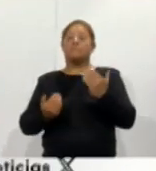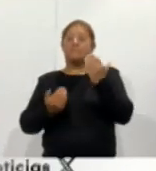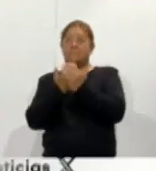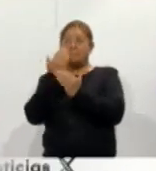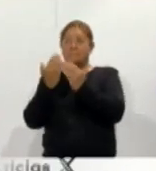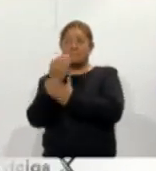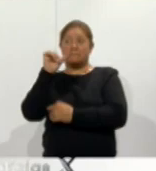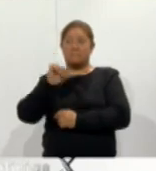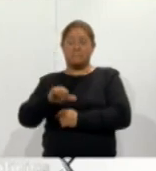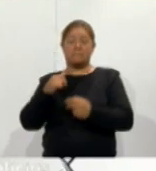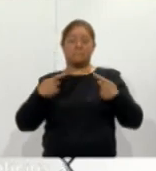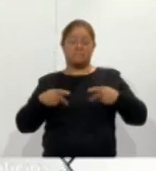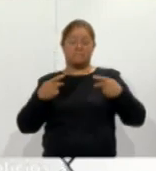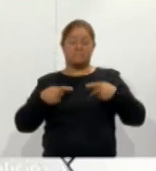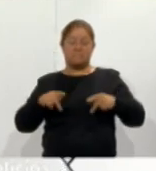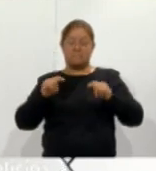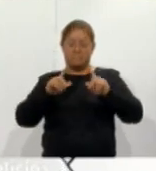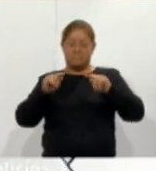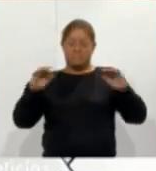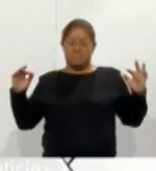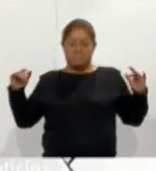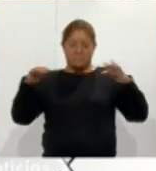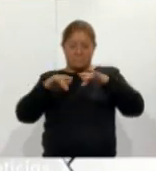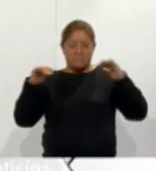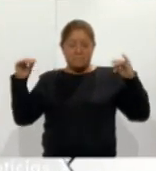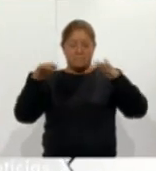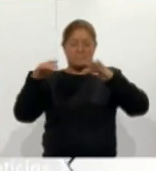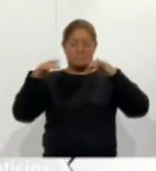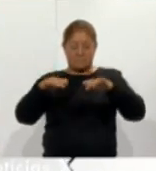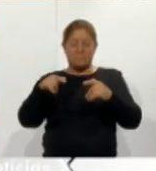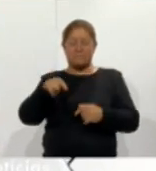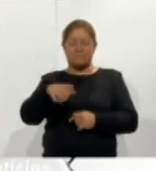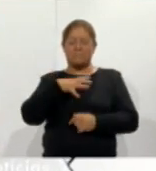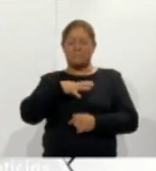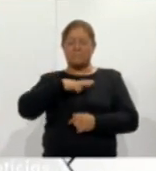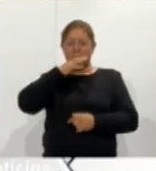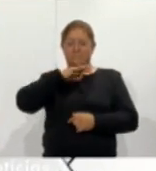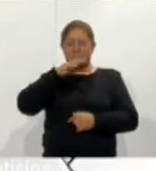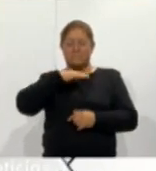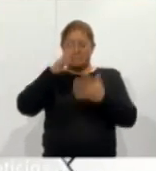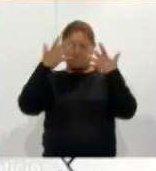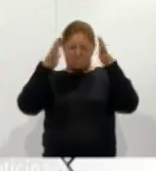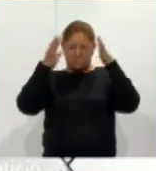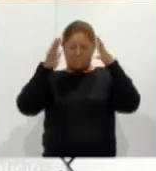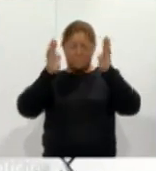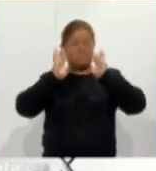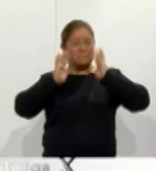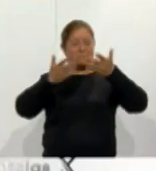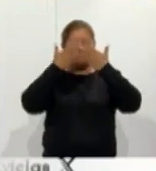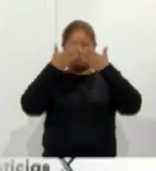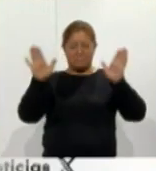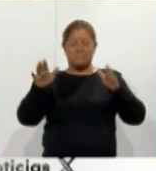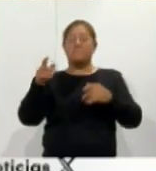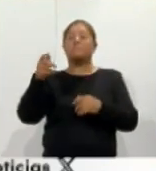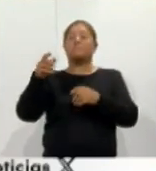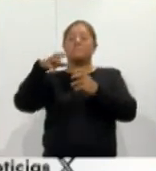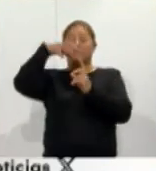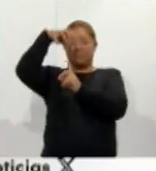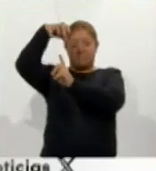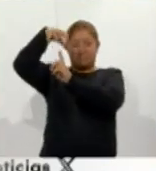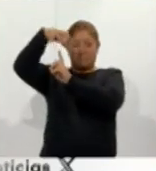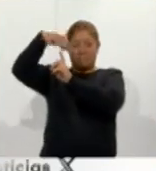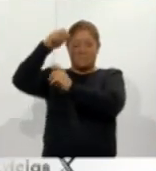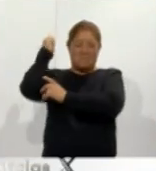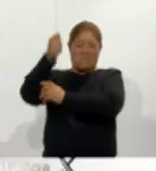hora la población tlaxcalteca se dio cita para celebrar y aplaudir la reapertura del templo las campanas repicaron las